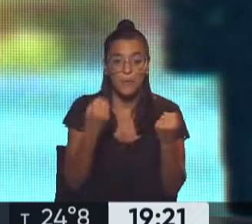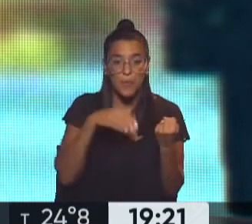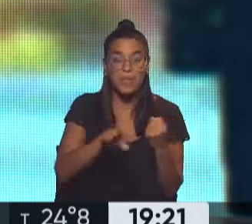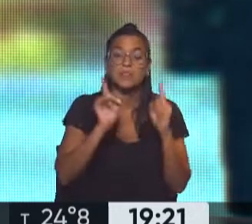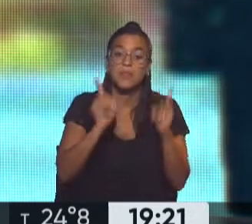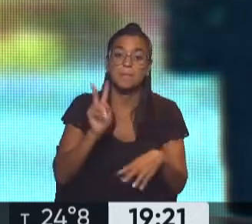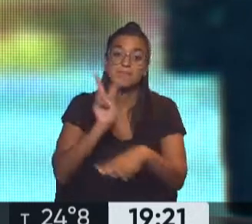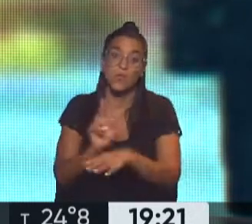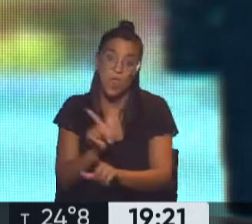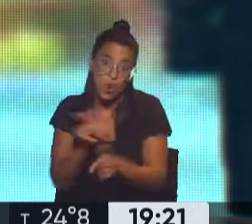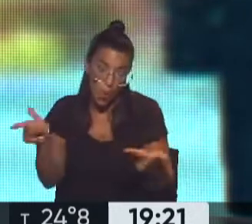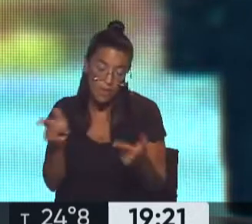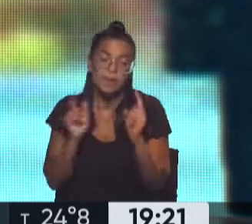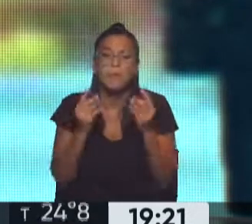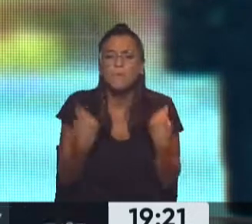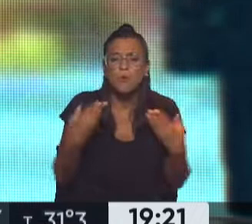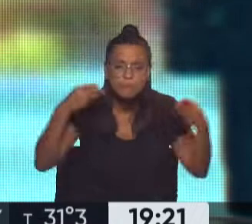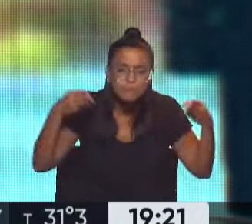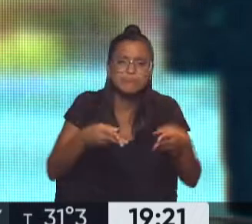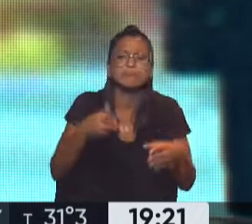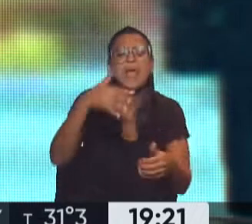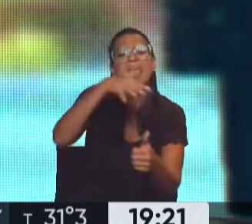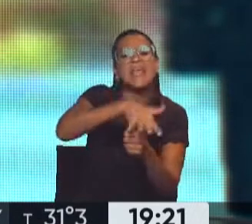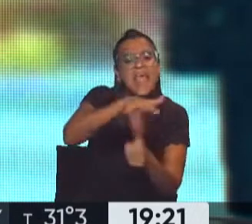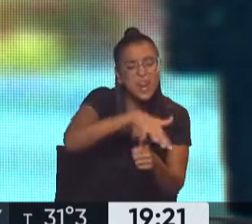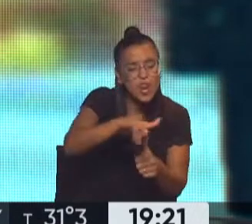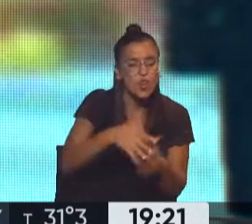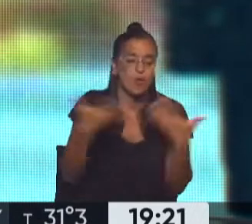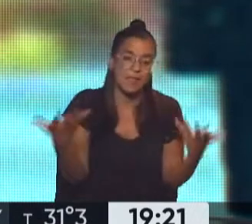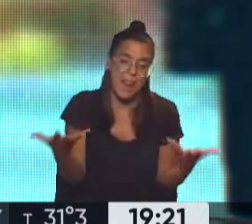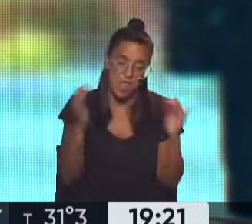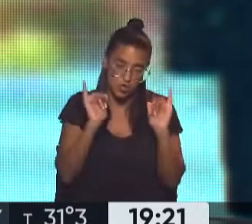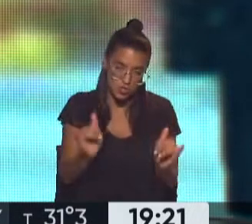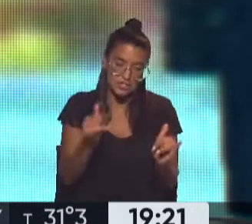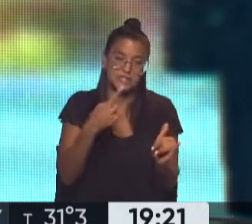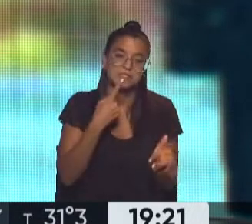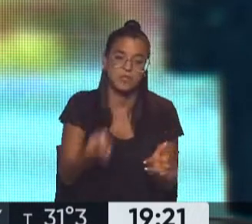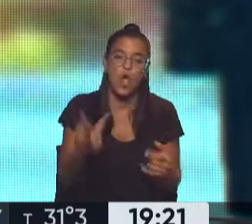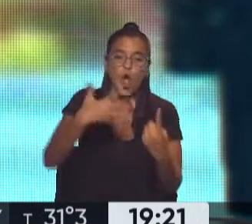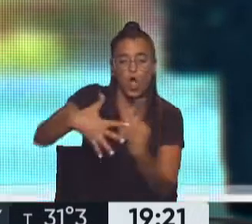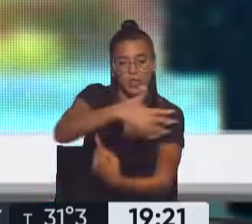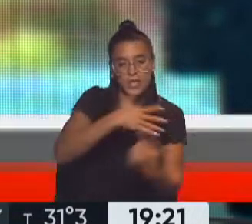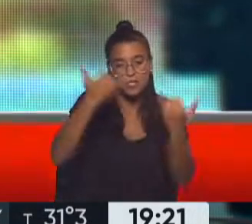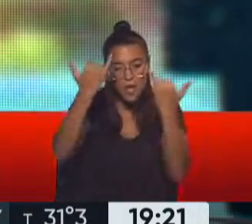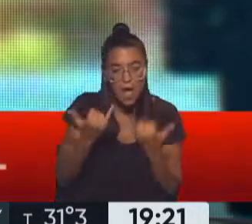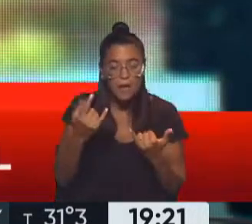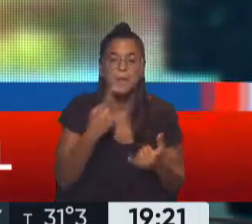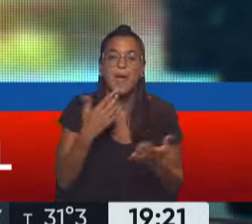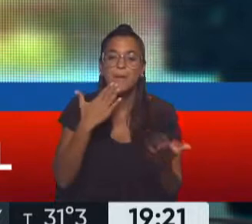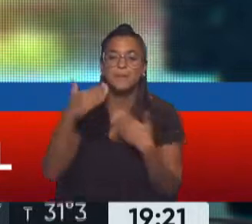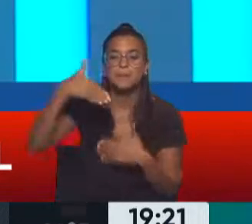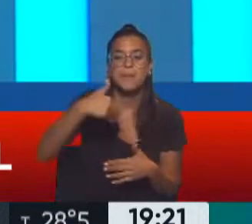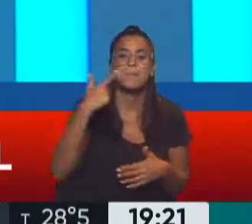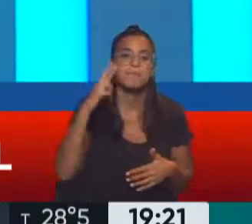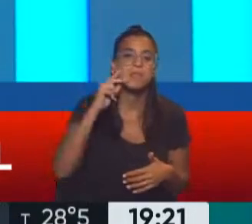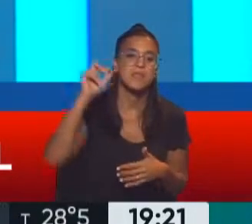inseguridad vial también, pero con un enfoque de género. Claro que esto tiene un marco, claro que esto tiene un contexto. Y para comenzar a hablar de ello, Miriam